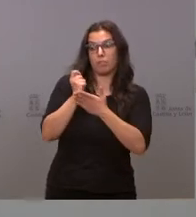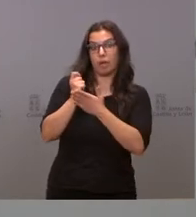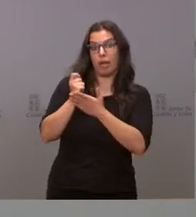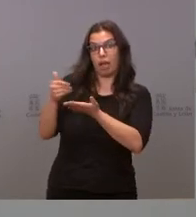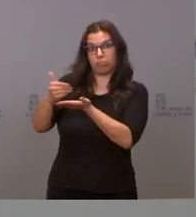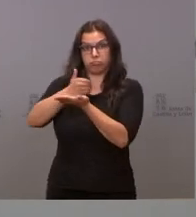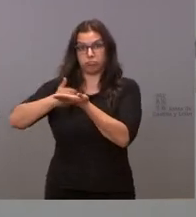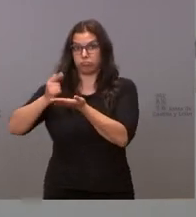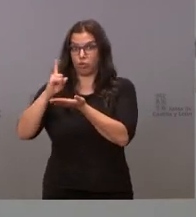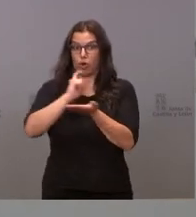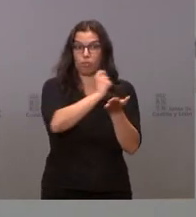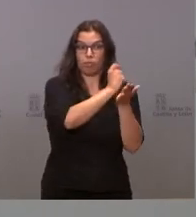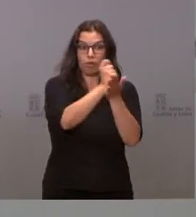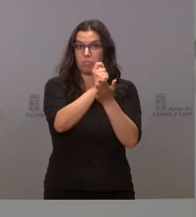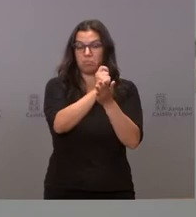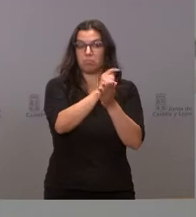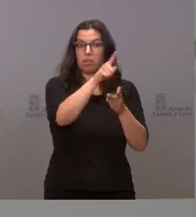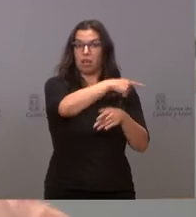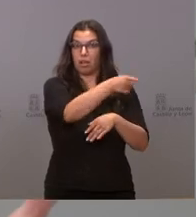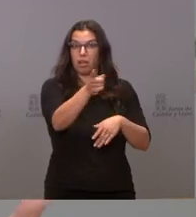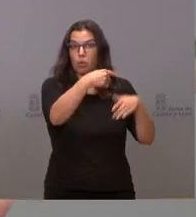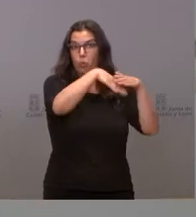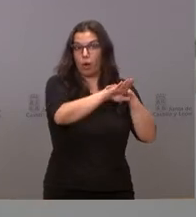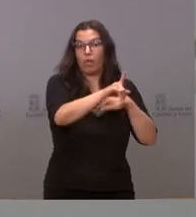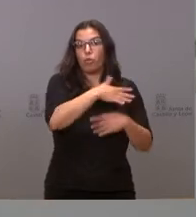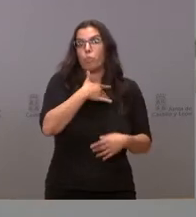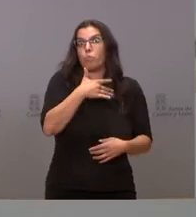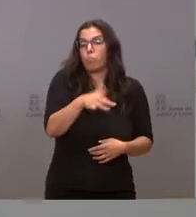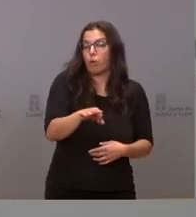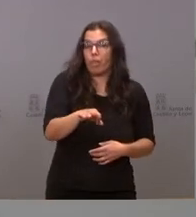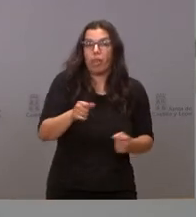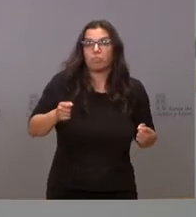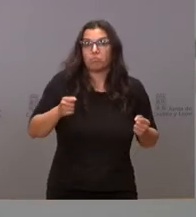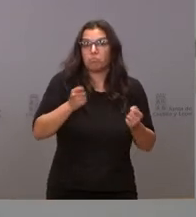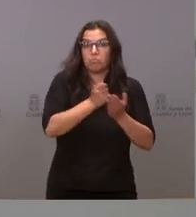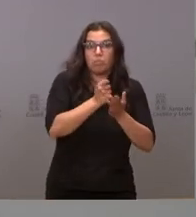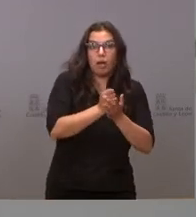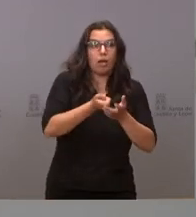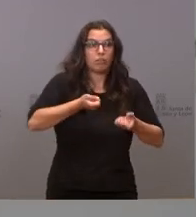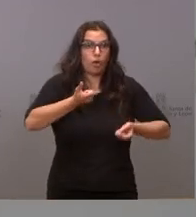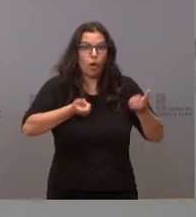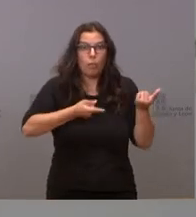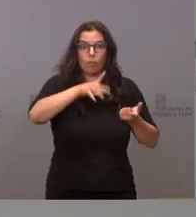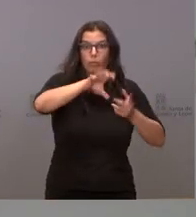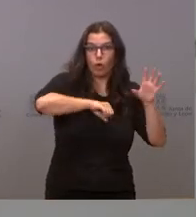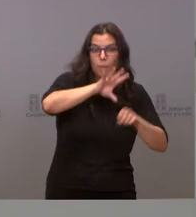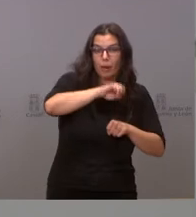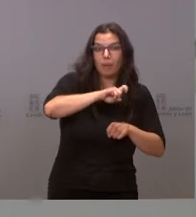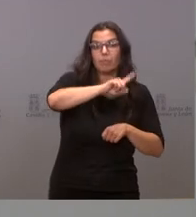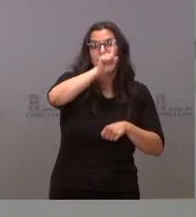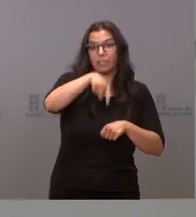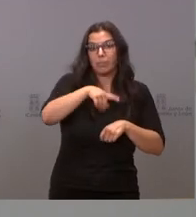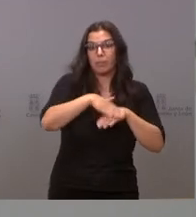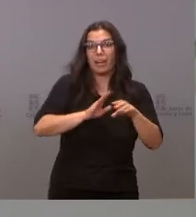familias, lo van a destinar o lo pueden destinar, por un lado a consumo, pero por otro lado también para